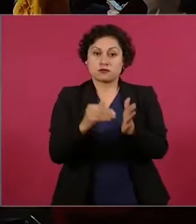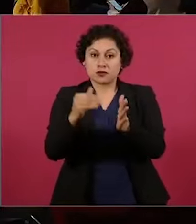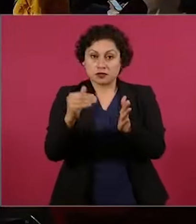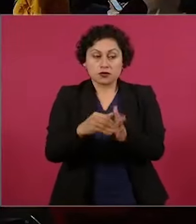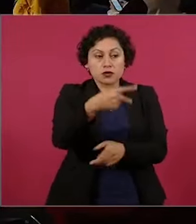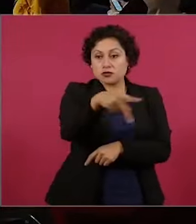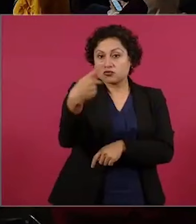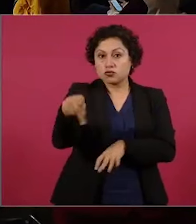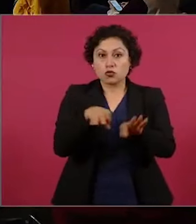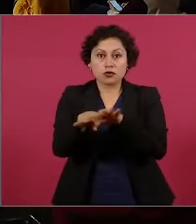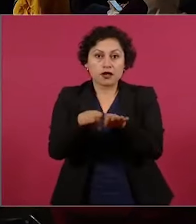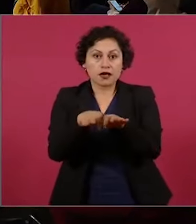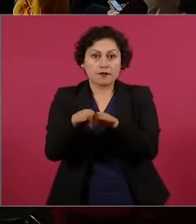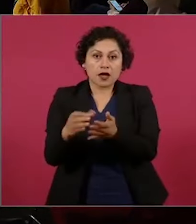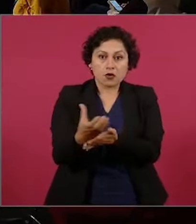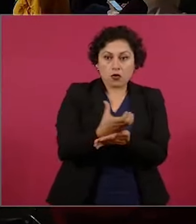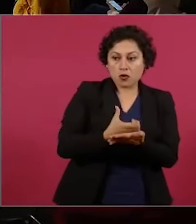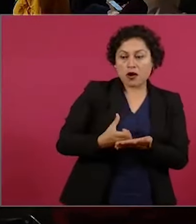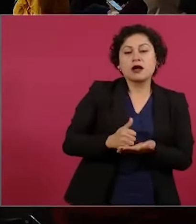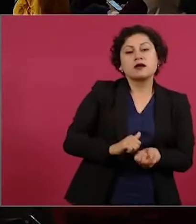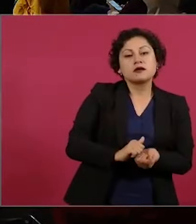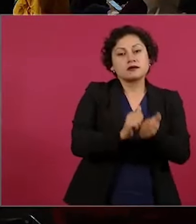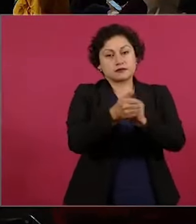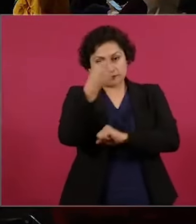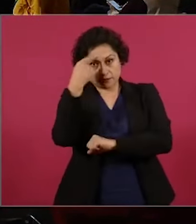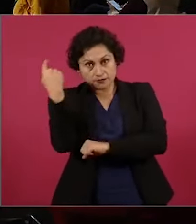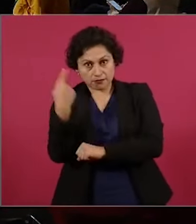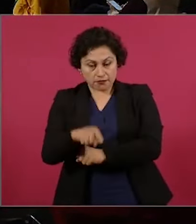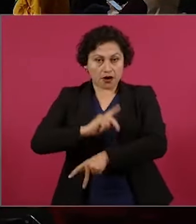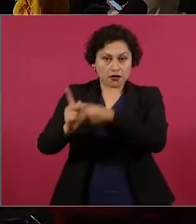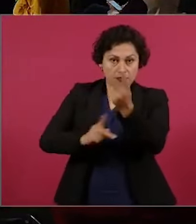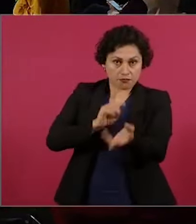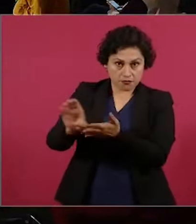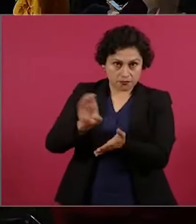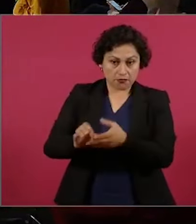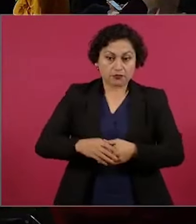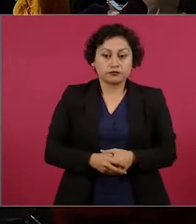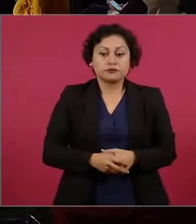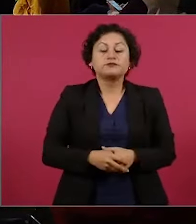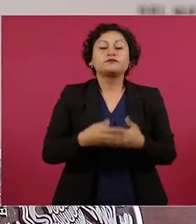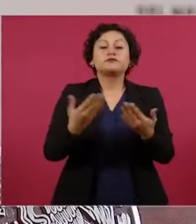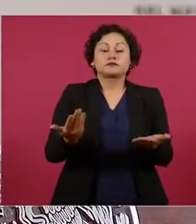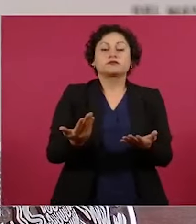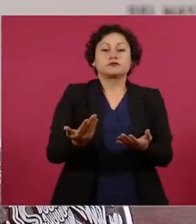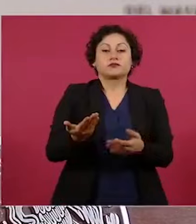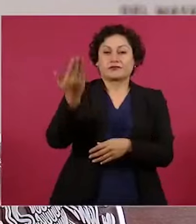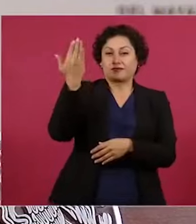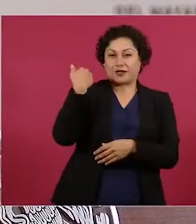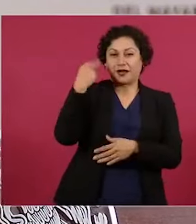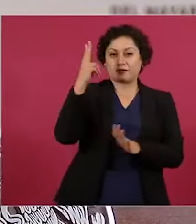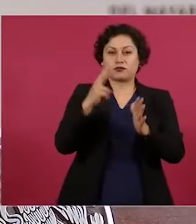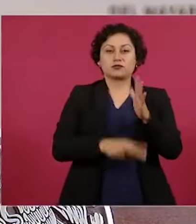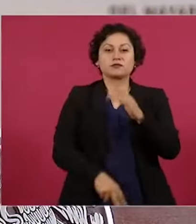mínimos a pesos. Es una demanda muy importante y que así iniciamos en una conferencia el 2019, febrero, donde